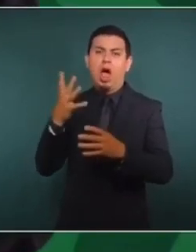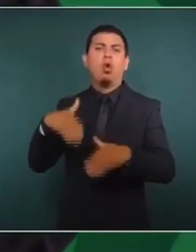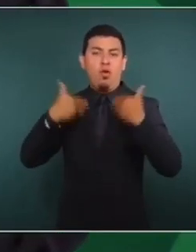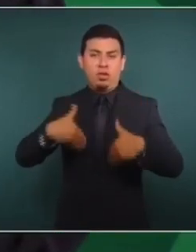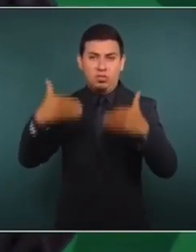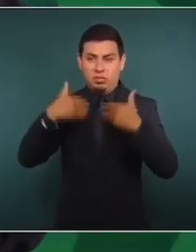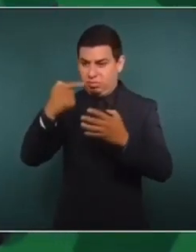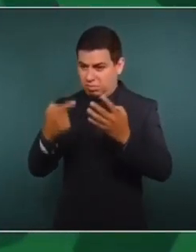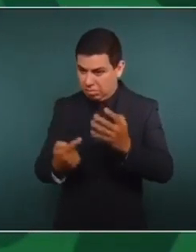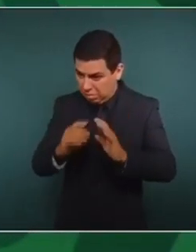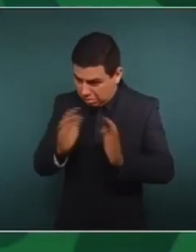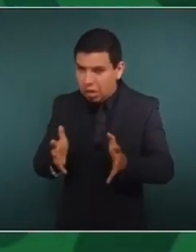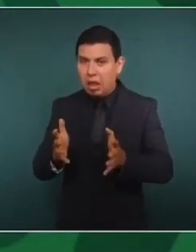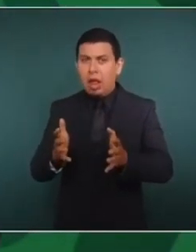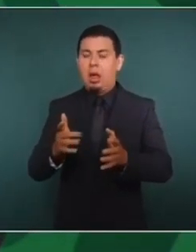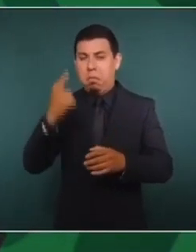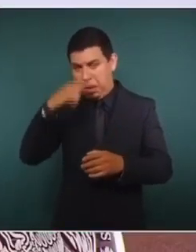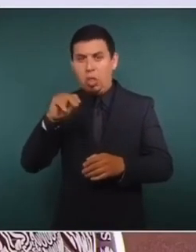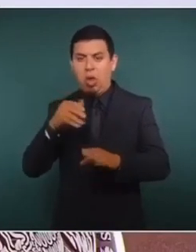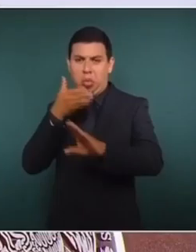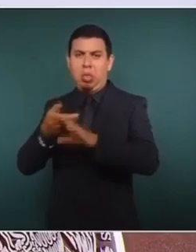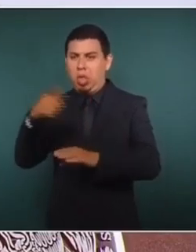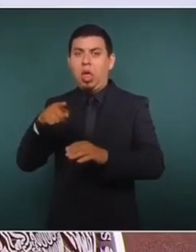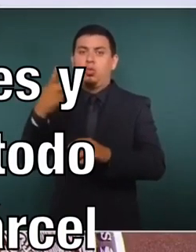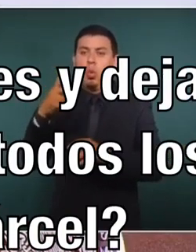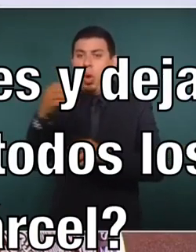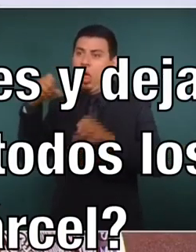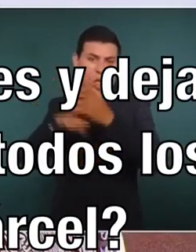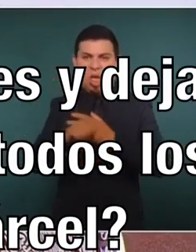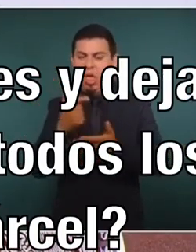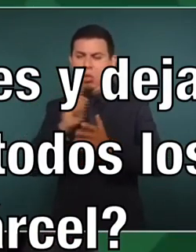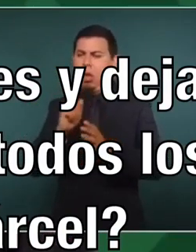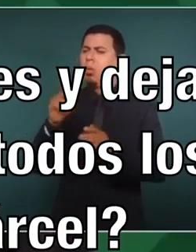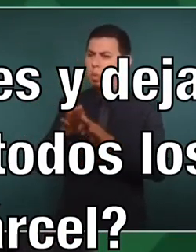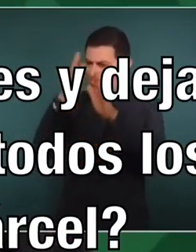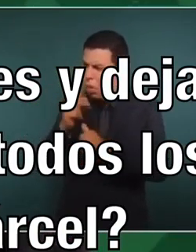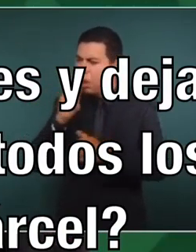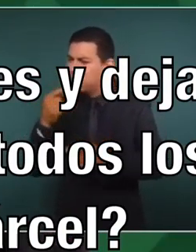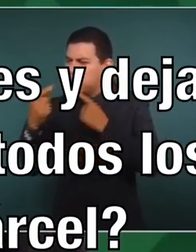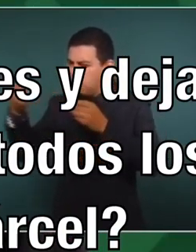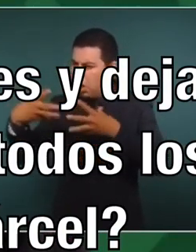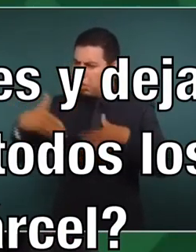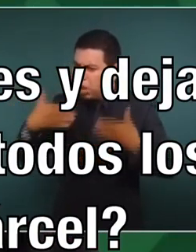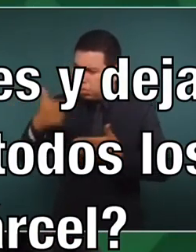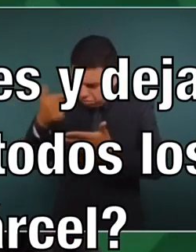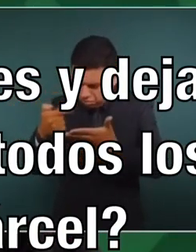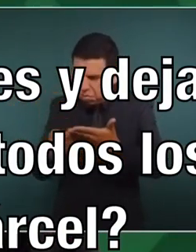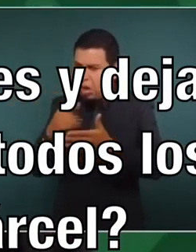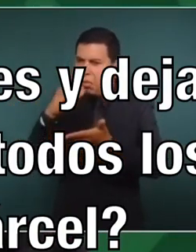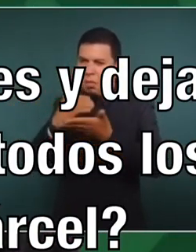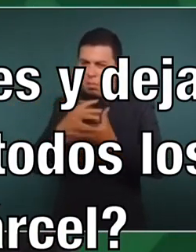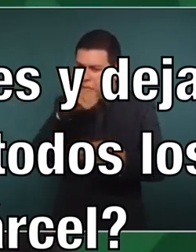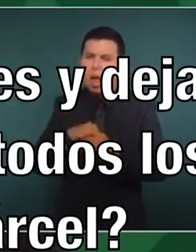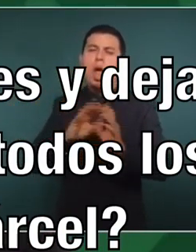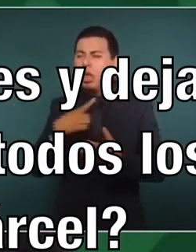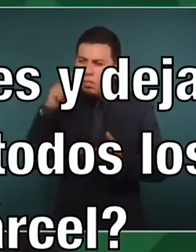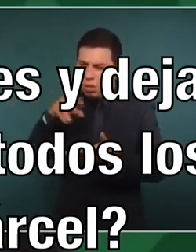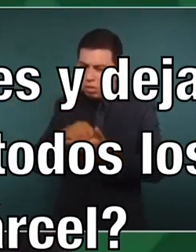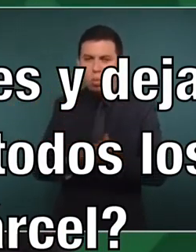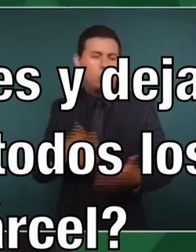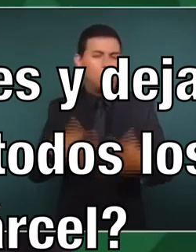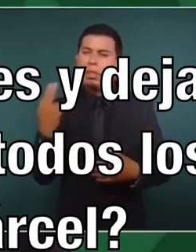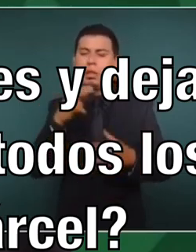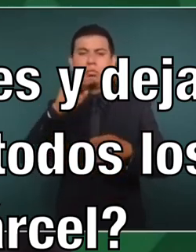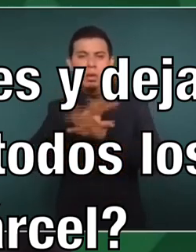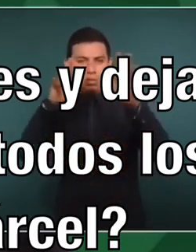que permita, sin violar el debido proceso, informar al pueblo. Para que la gente conozca toda la verdad. La